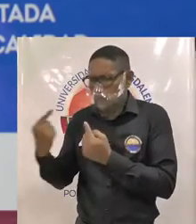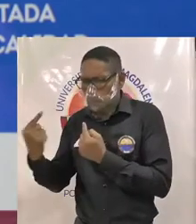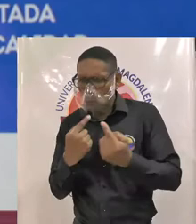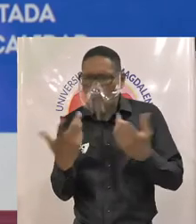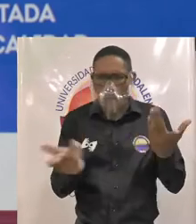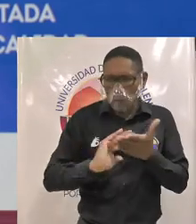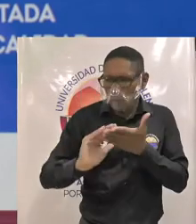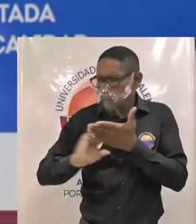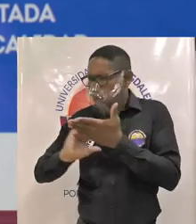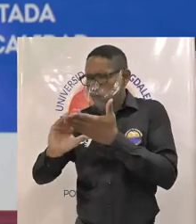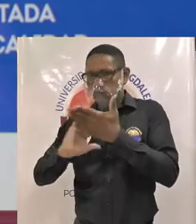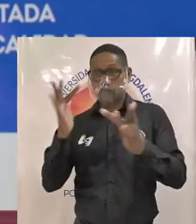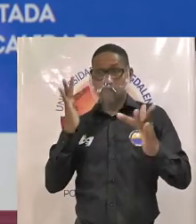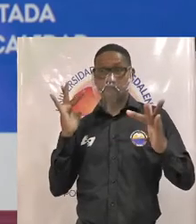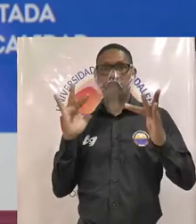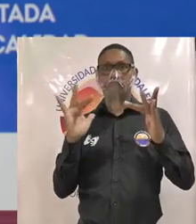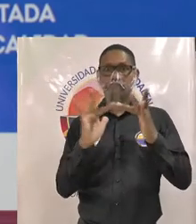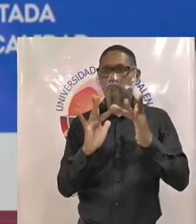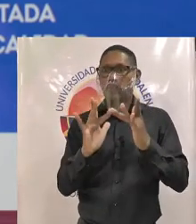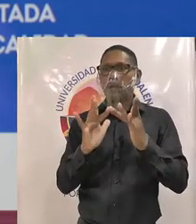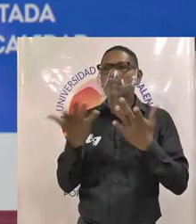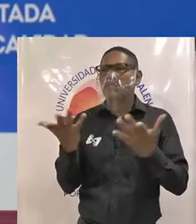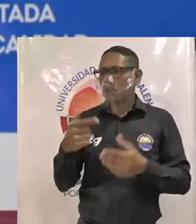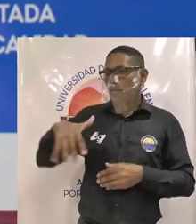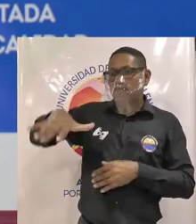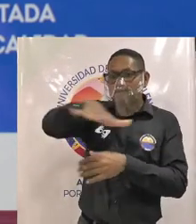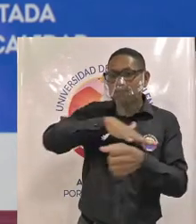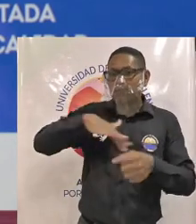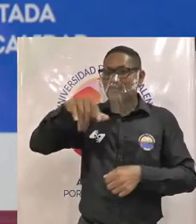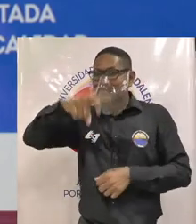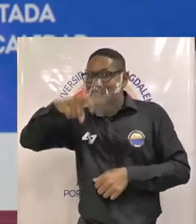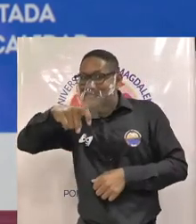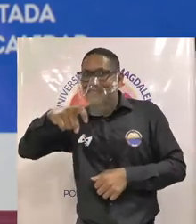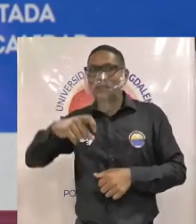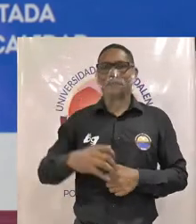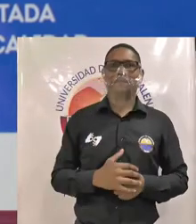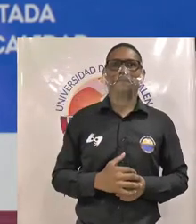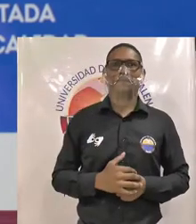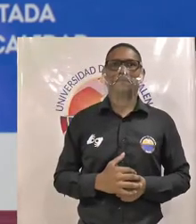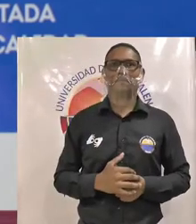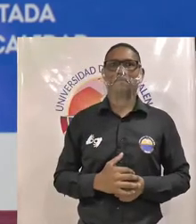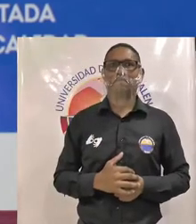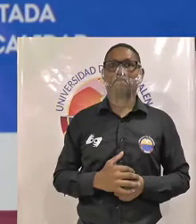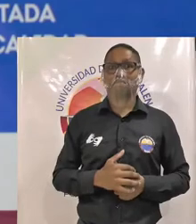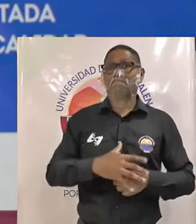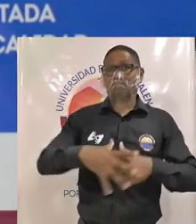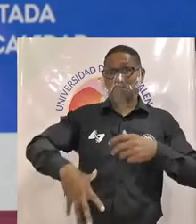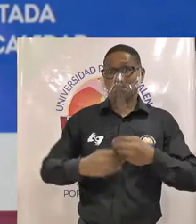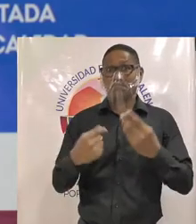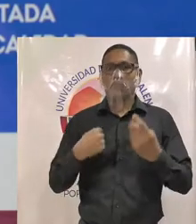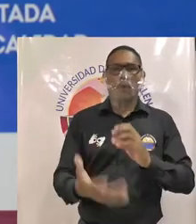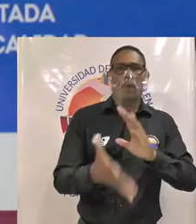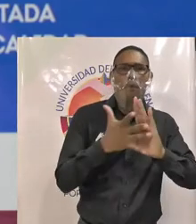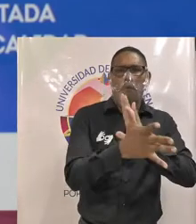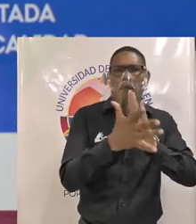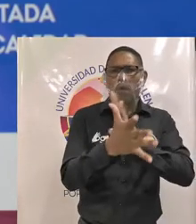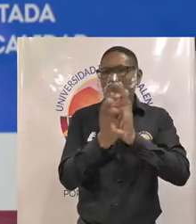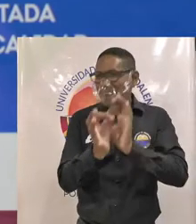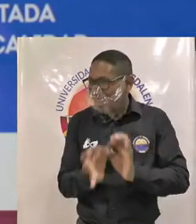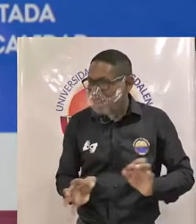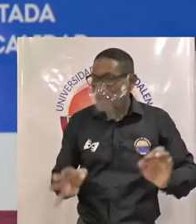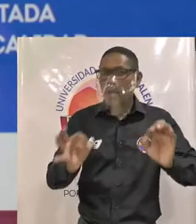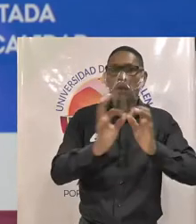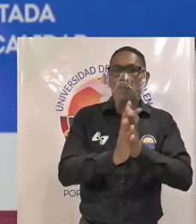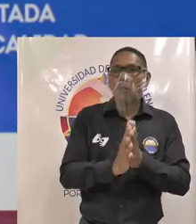ajustar esas normativas de acuerdo a las necesidades de la institución queremos también promover la reglamentación de